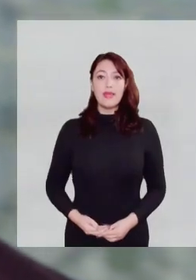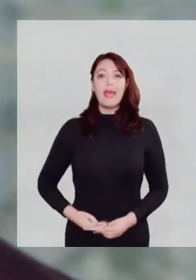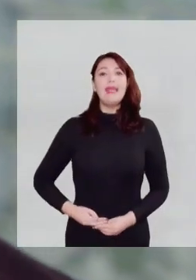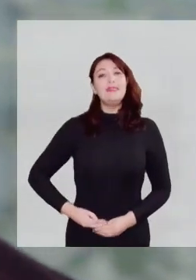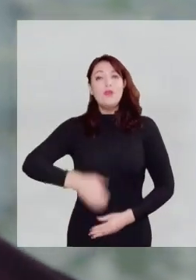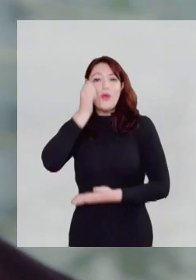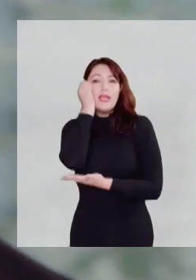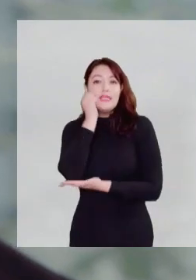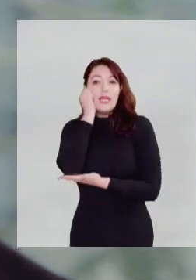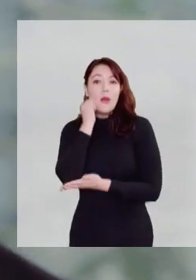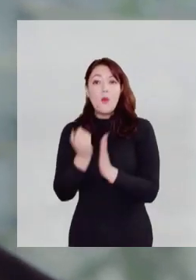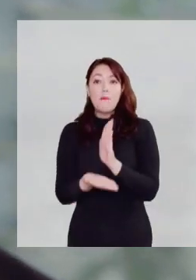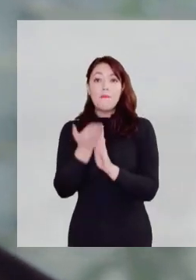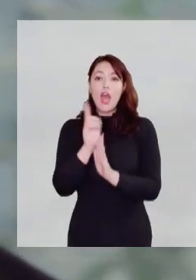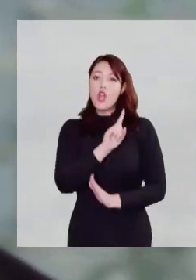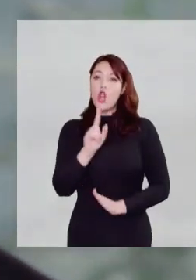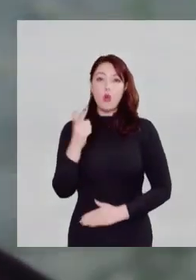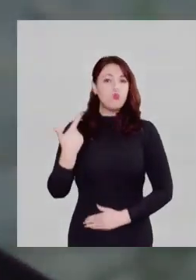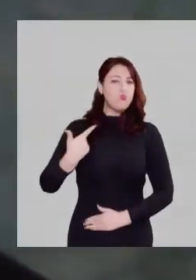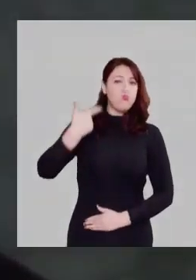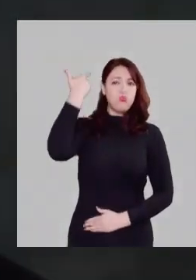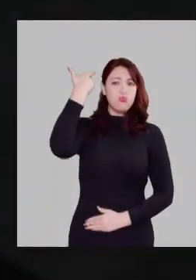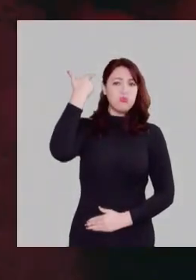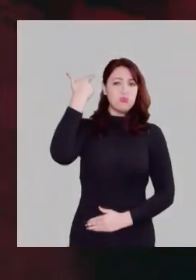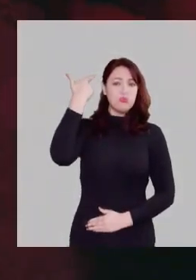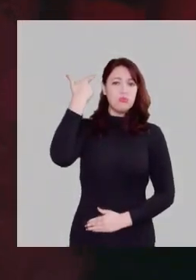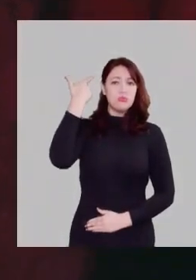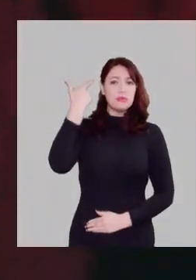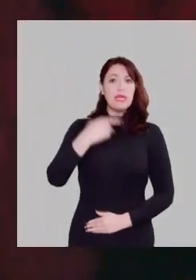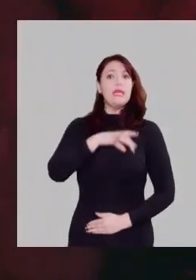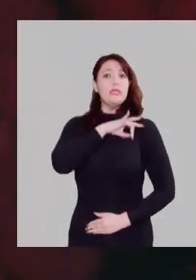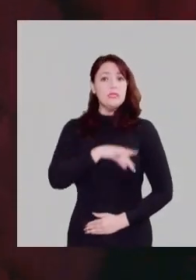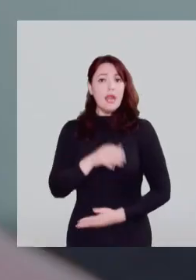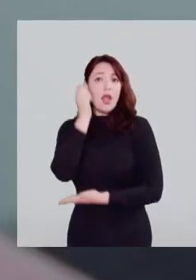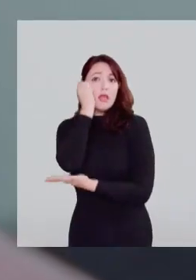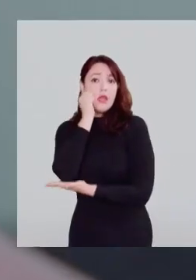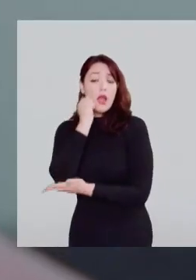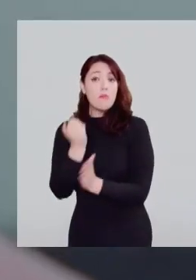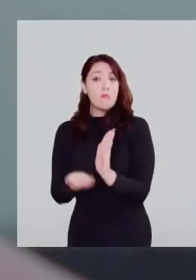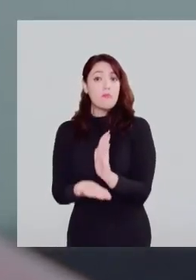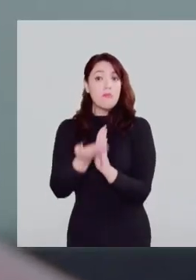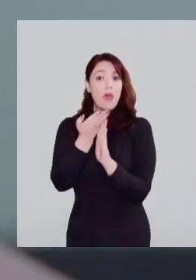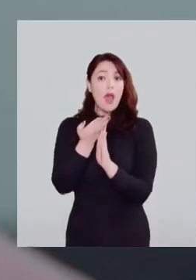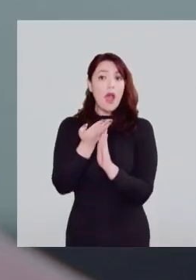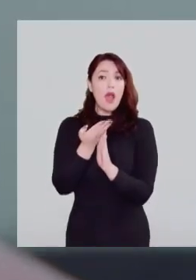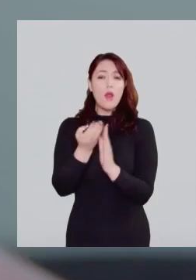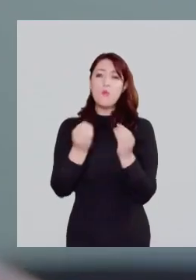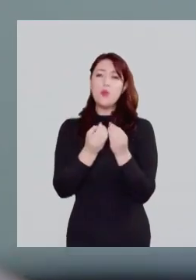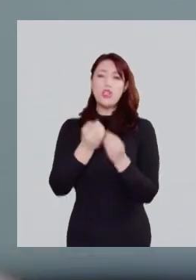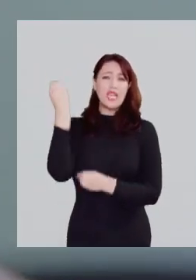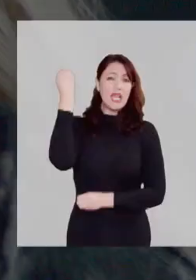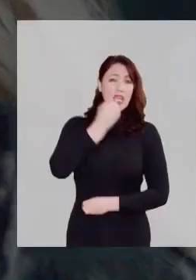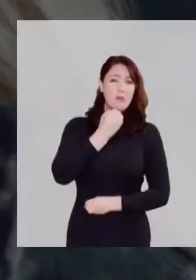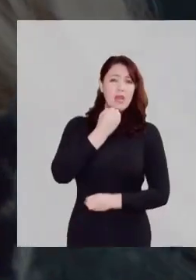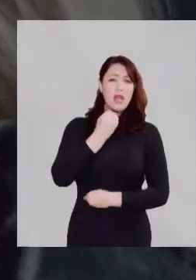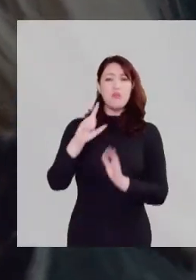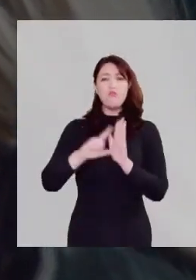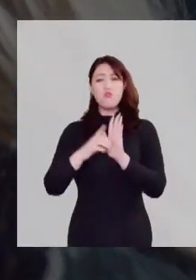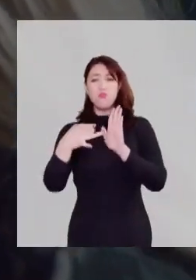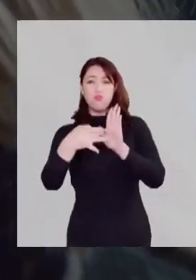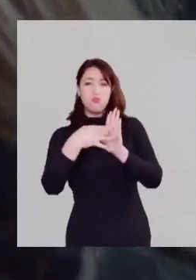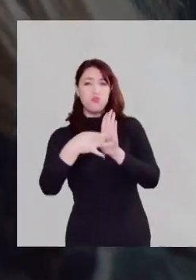Si nos quisiéramos más, no me habrían disparado. Si en Chile nos quisiéramos más, no habrían tantos crímenes.